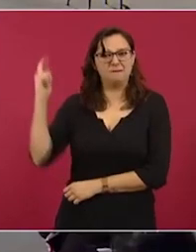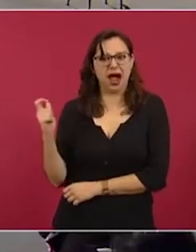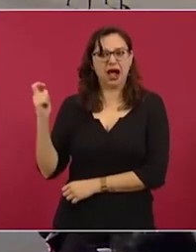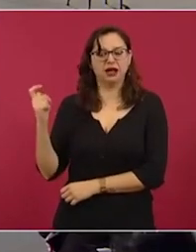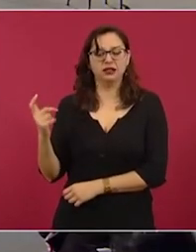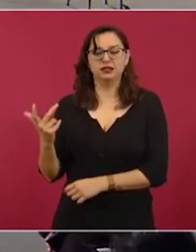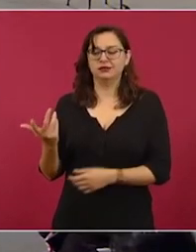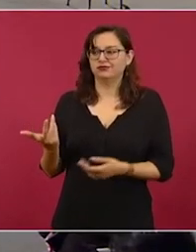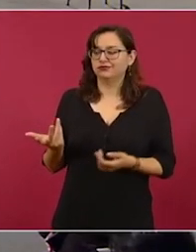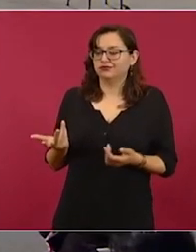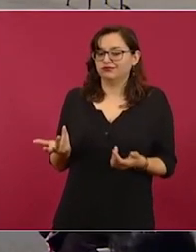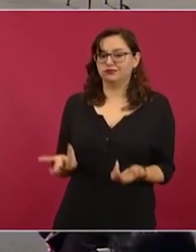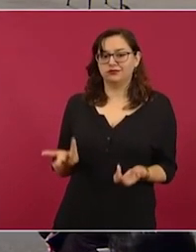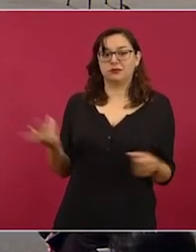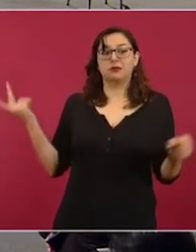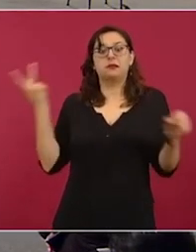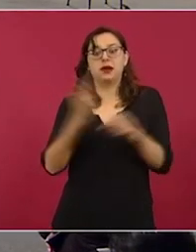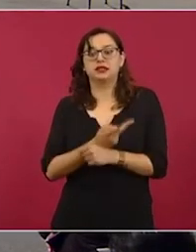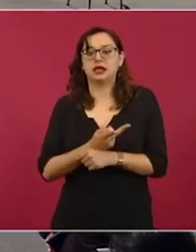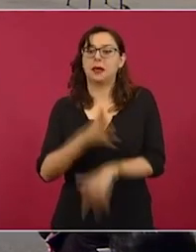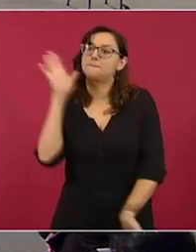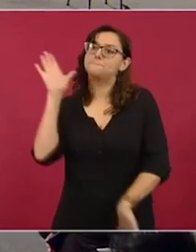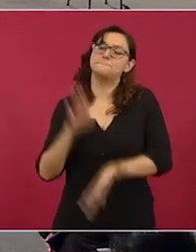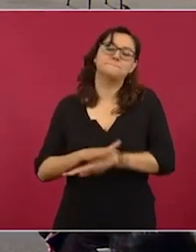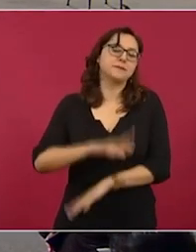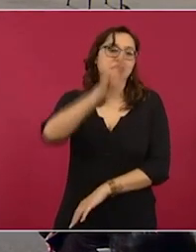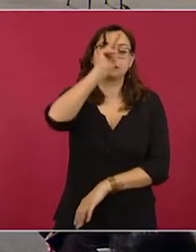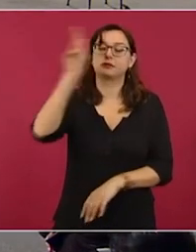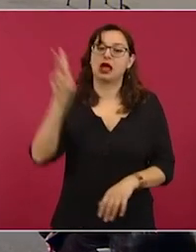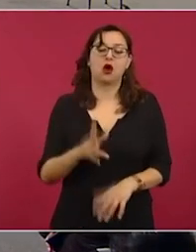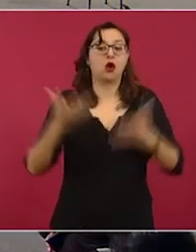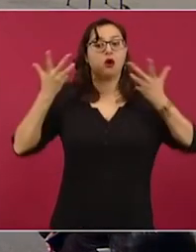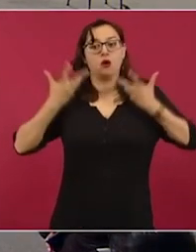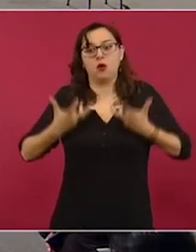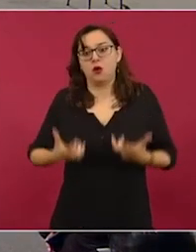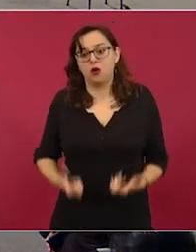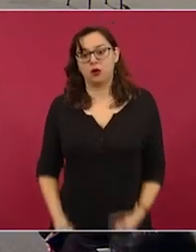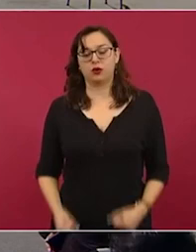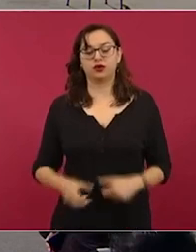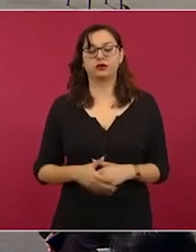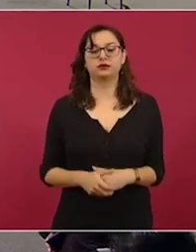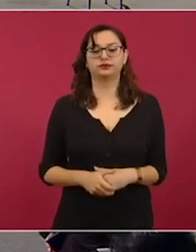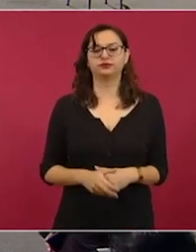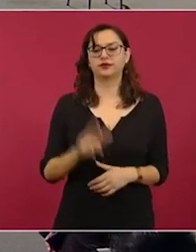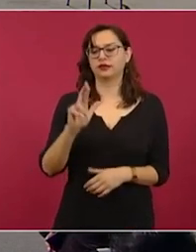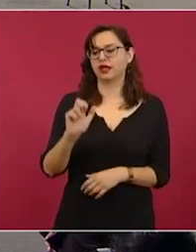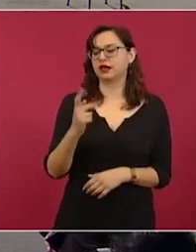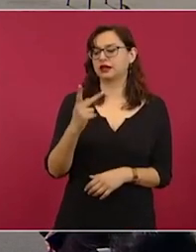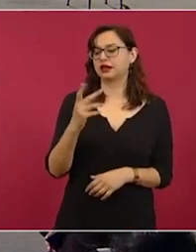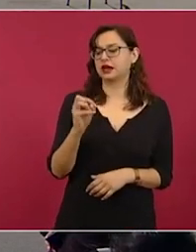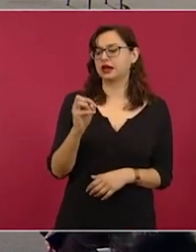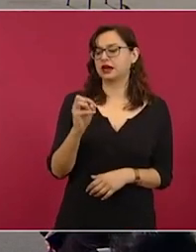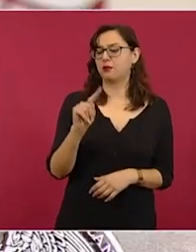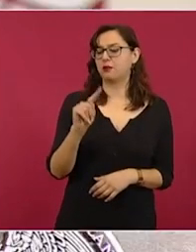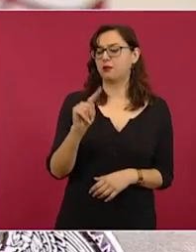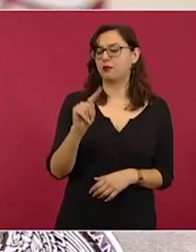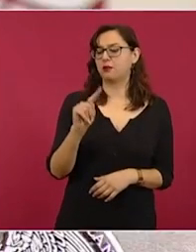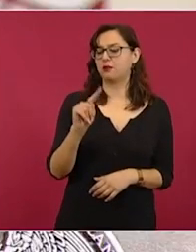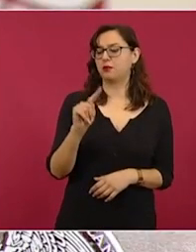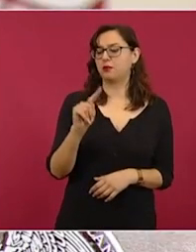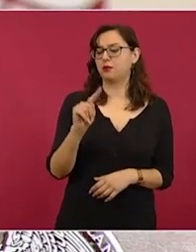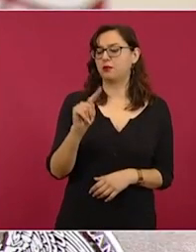contribuyendo así a la histeria colectiva hasta Reporte Índigo publicó que hay videos donde se escuchan